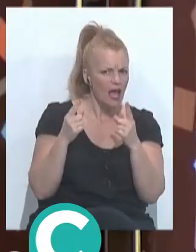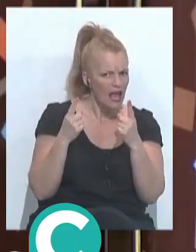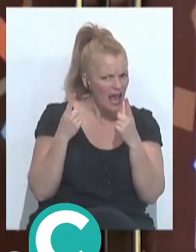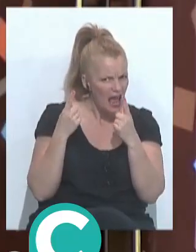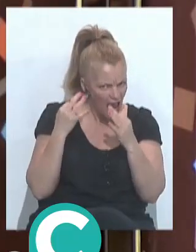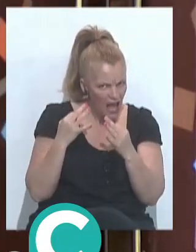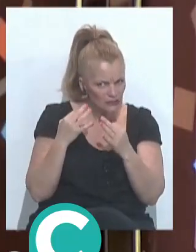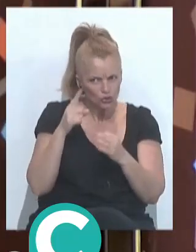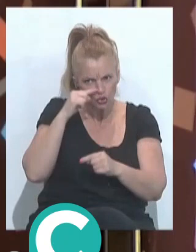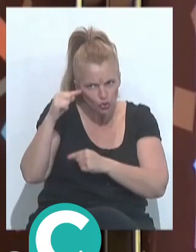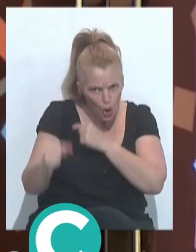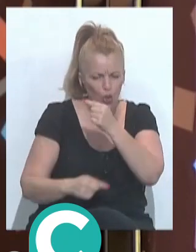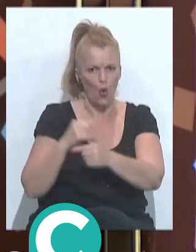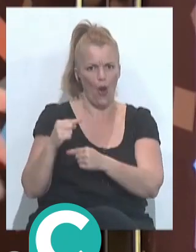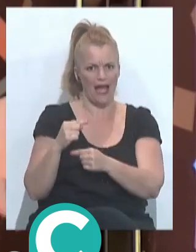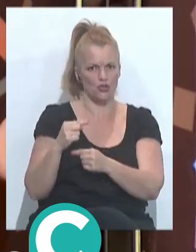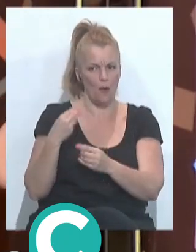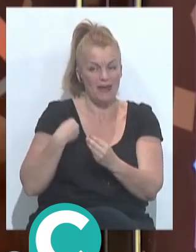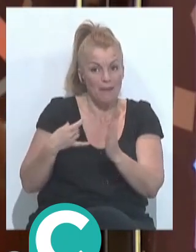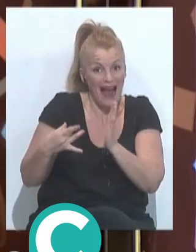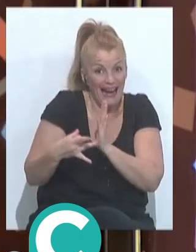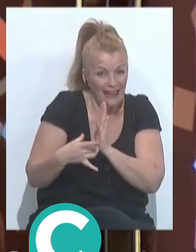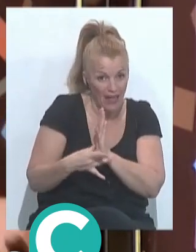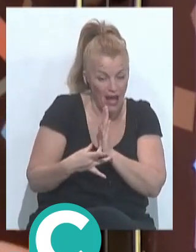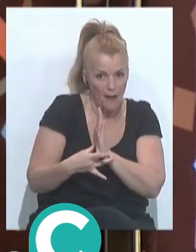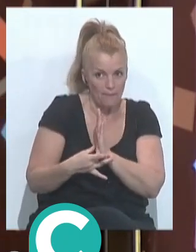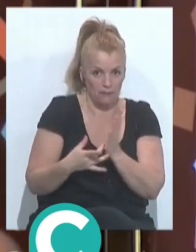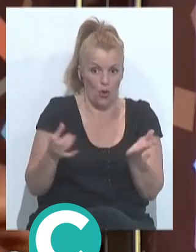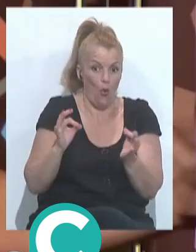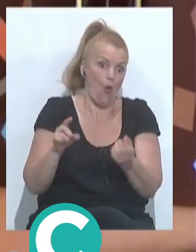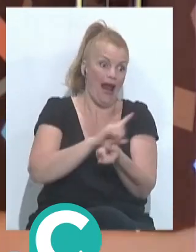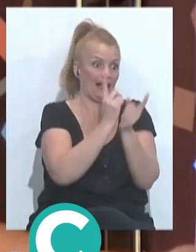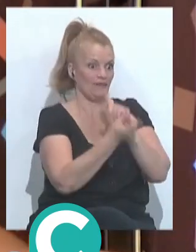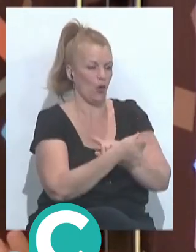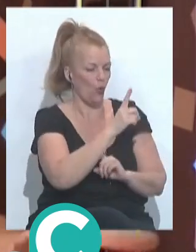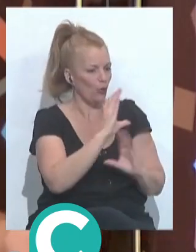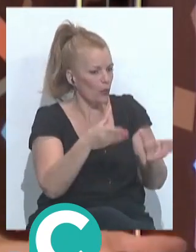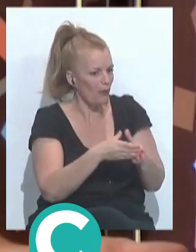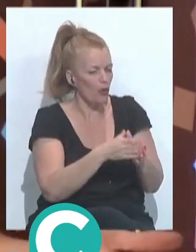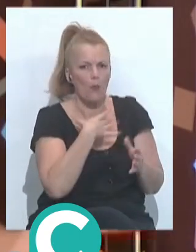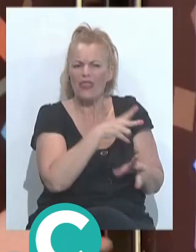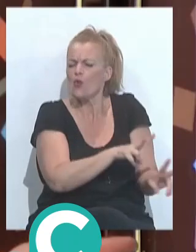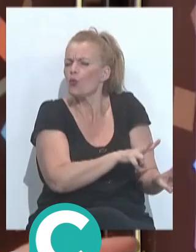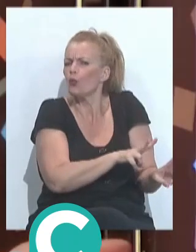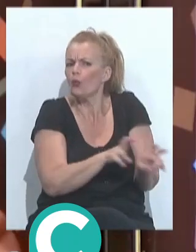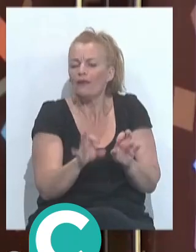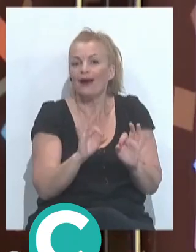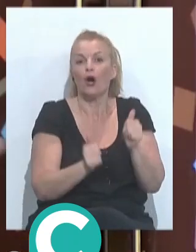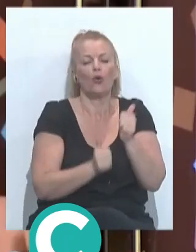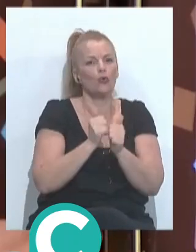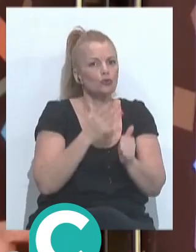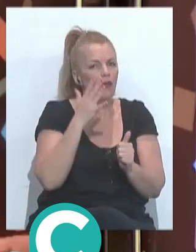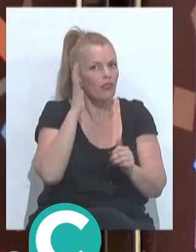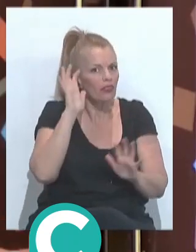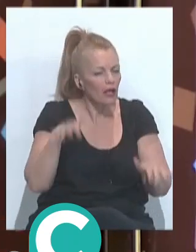todos los años tenga que traer algo del mismo nivel y el contrario, una agrupación que sea completamente nueva, a mejor en el concurso de